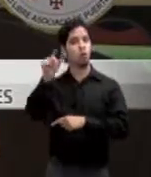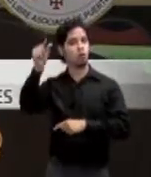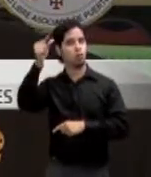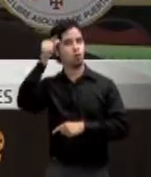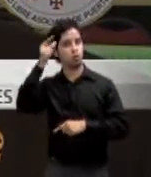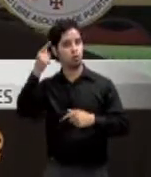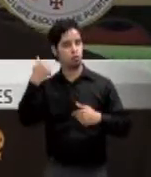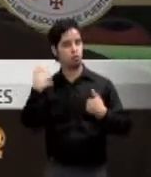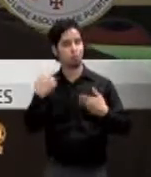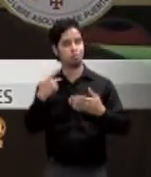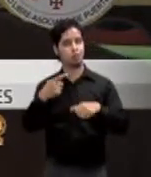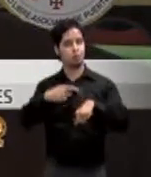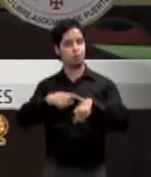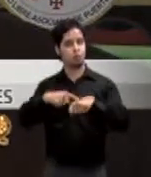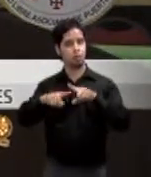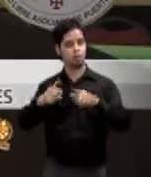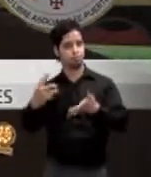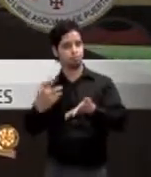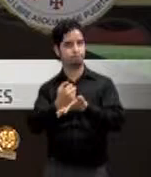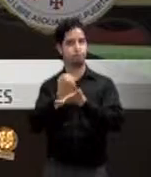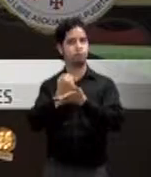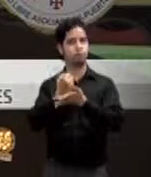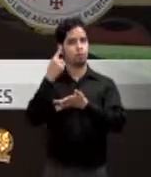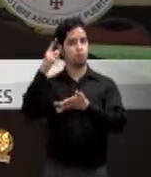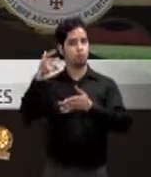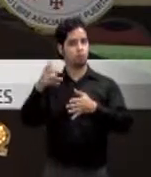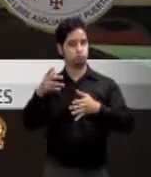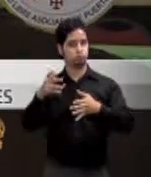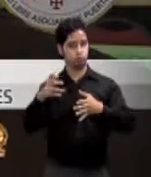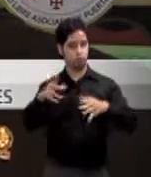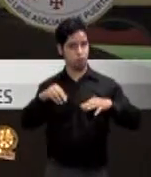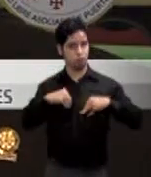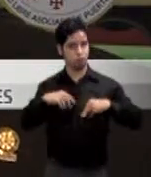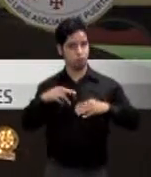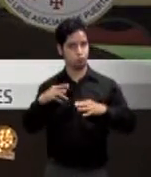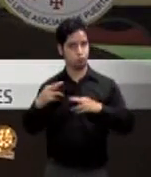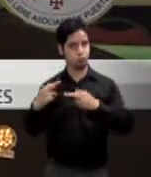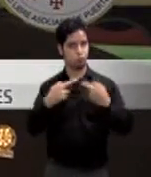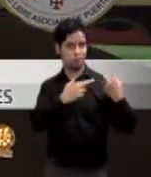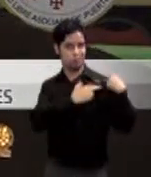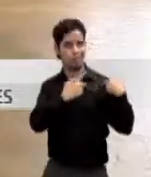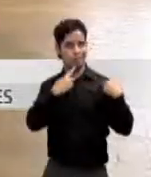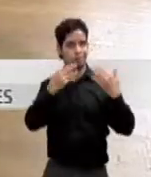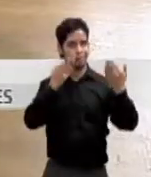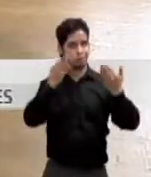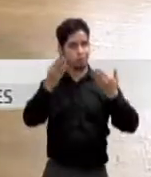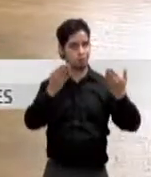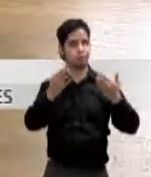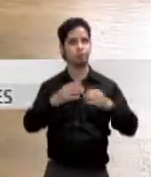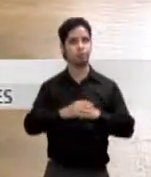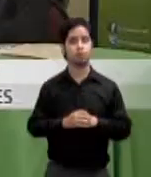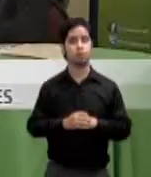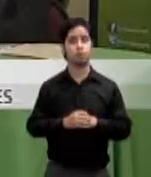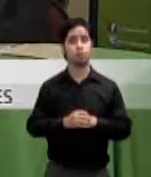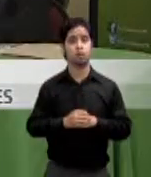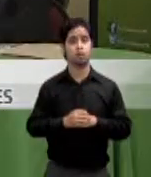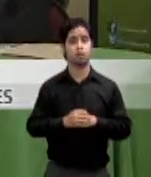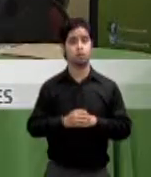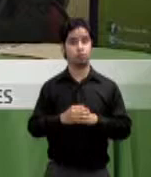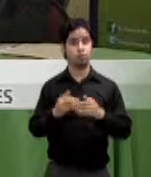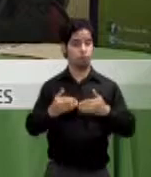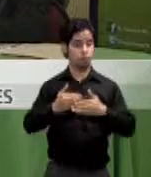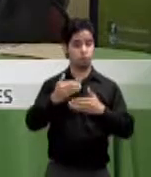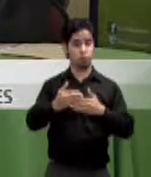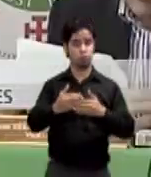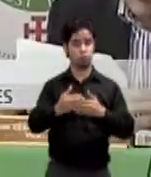recaudos en momentos picos para asumir su responsabilidad de servicio. Y eso es lo que está viendo con mucho detalle. La próxima vista será en la